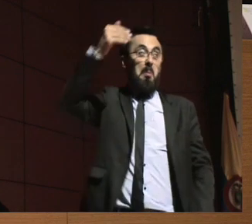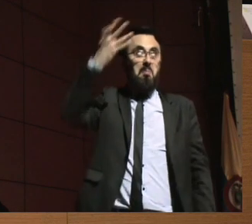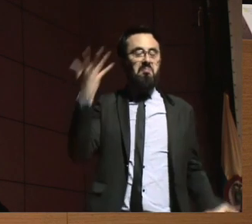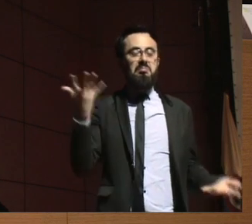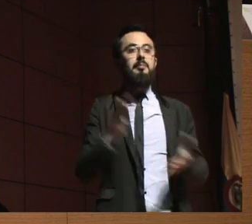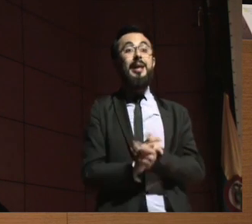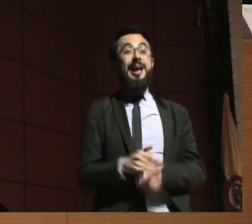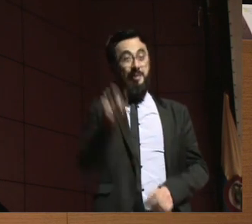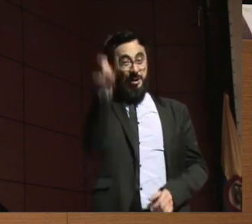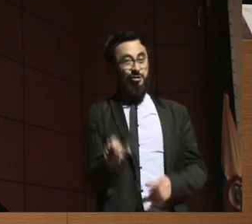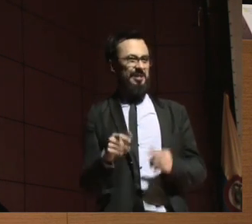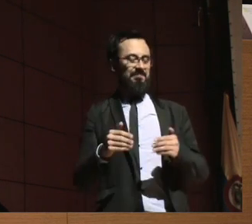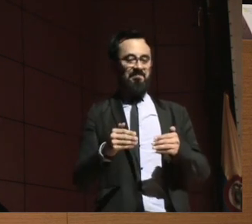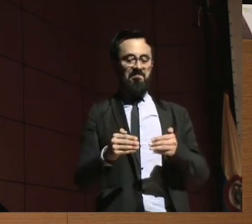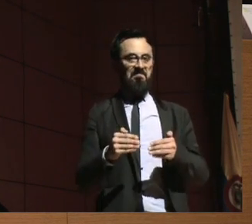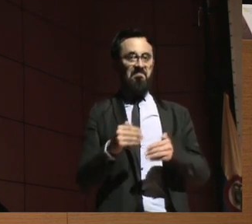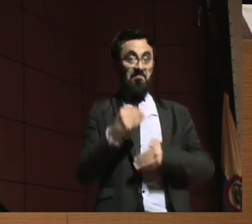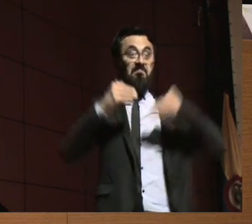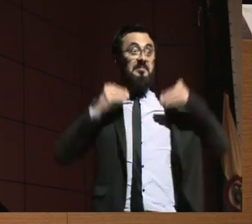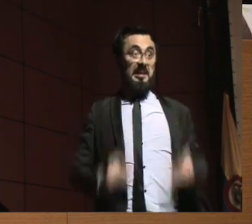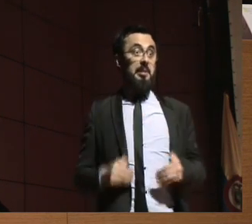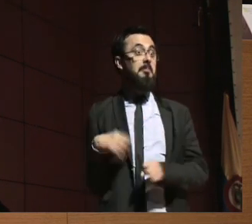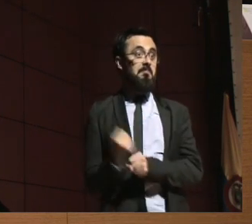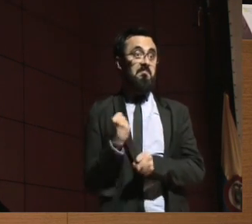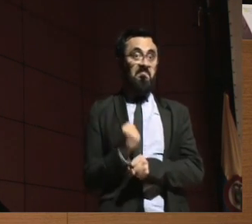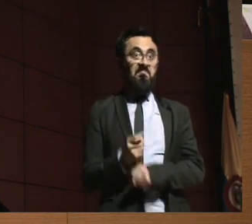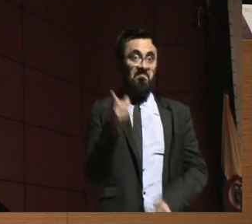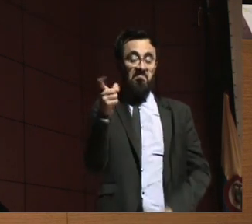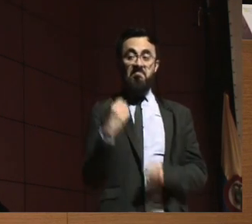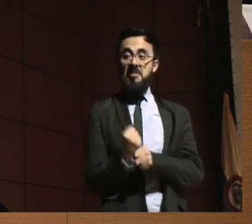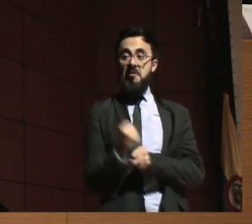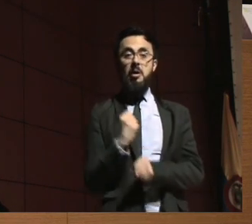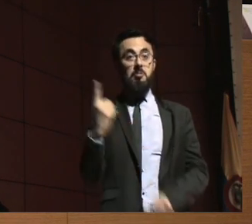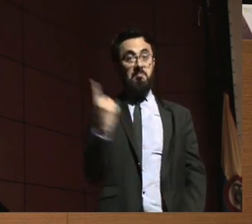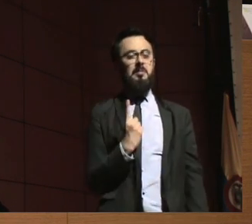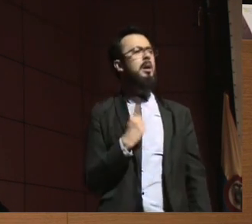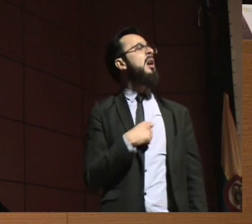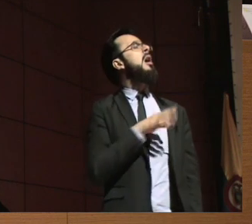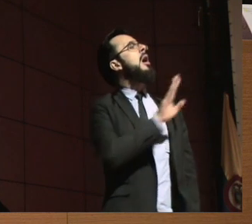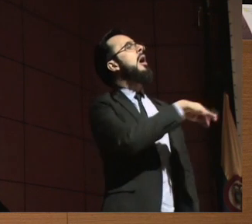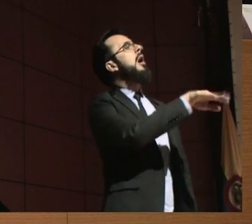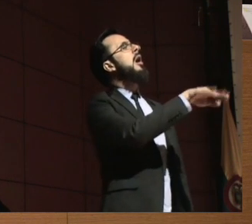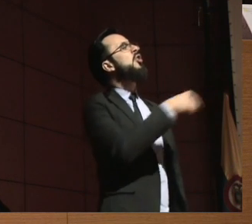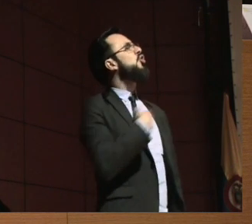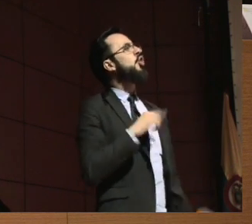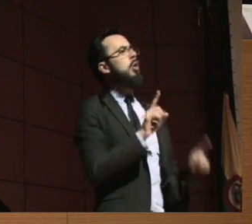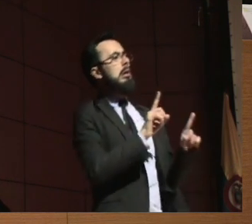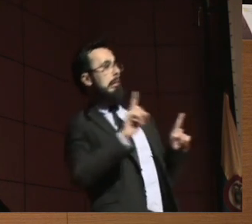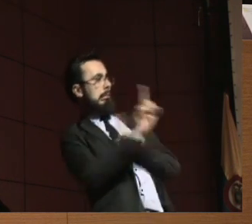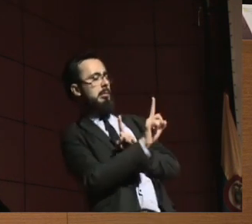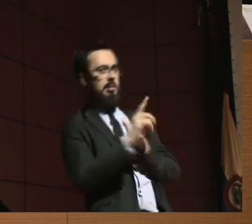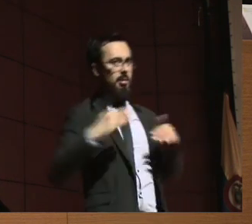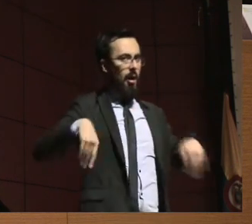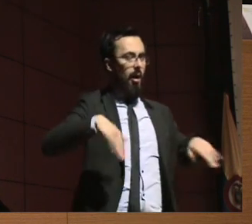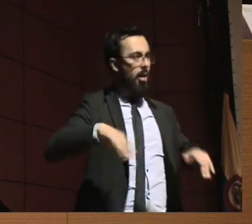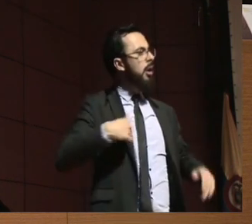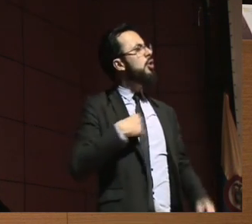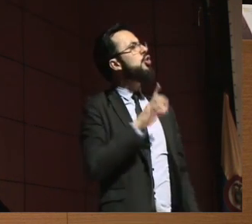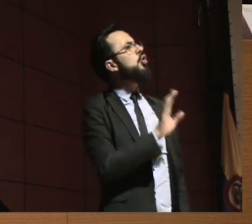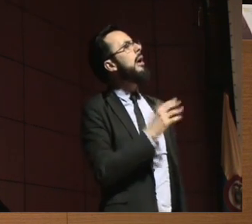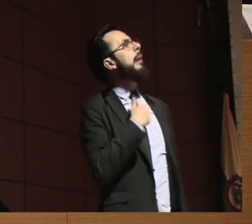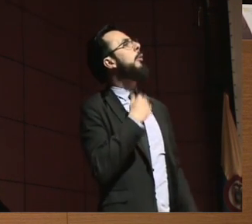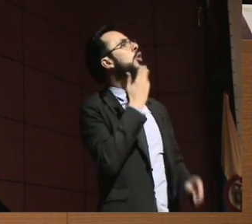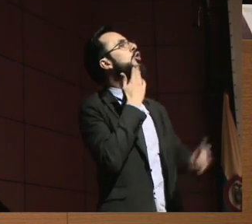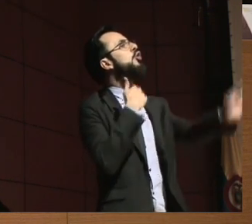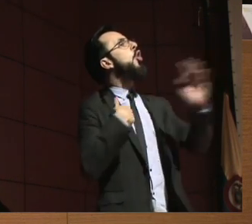con discapacidad que trabaja y me preguntaba y si yo no tengo interdicción y si yo